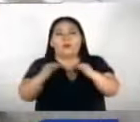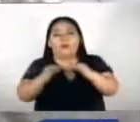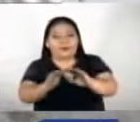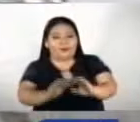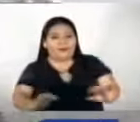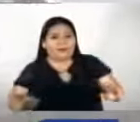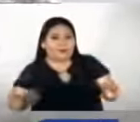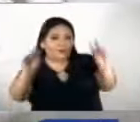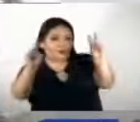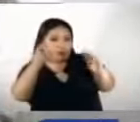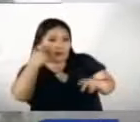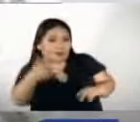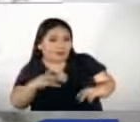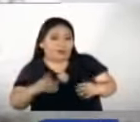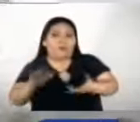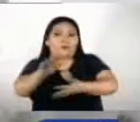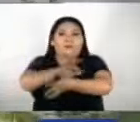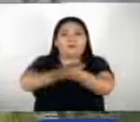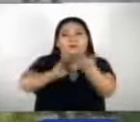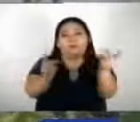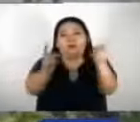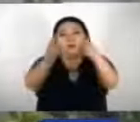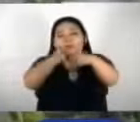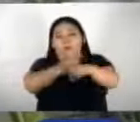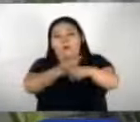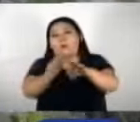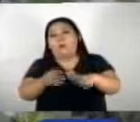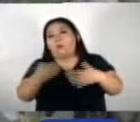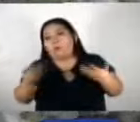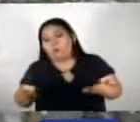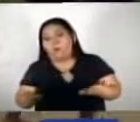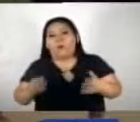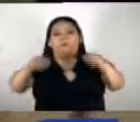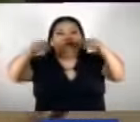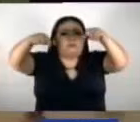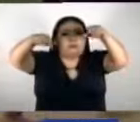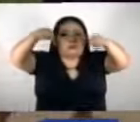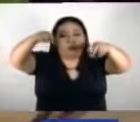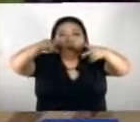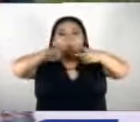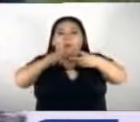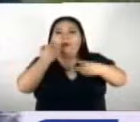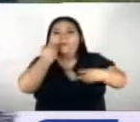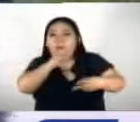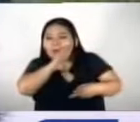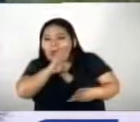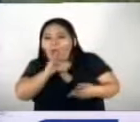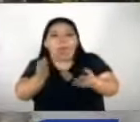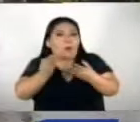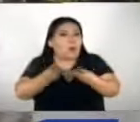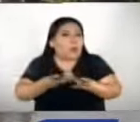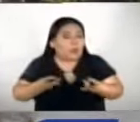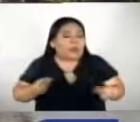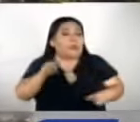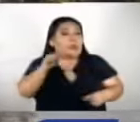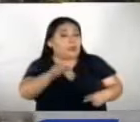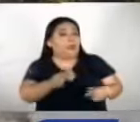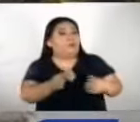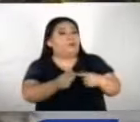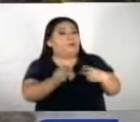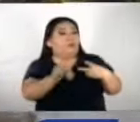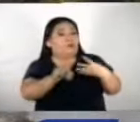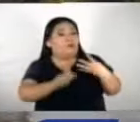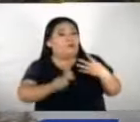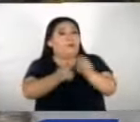la niñez en el mundo es el cambio climático, pues fenómenos como el niño, enfermedades y la escasez de agua fueron elementos que amenazaron la salud